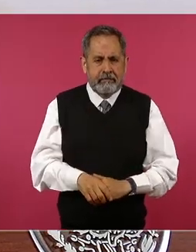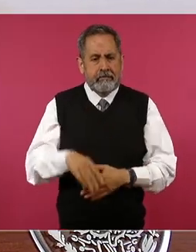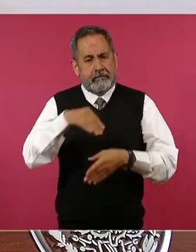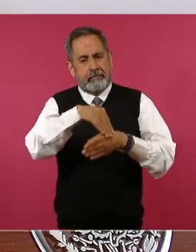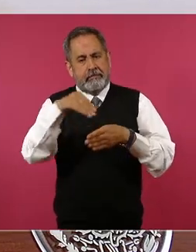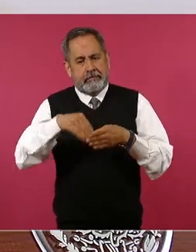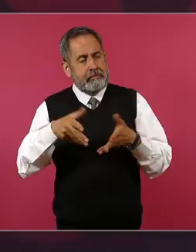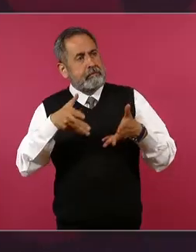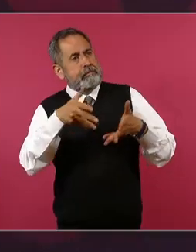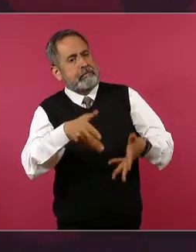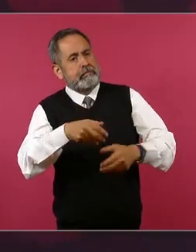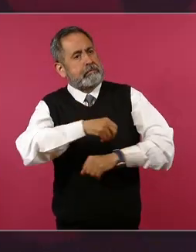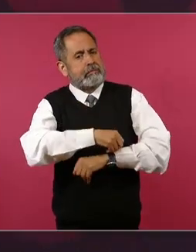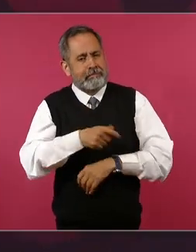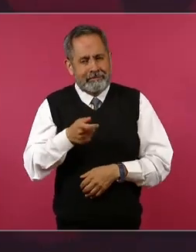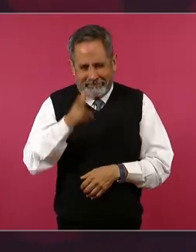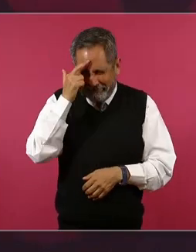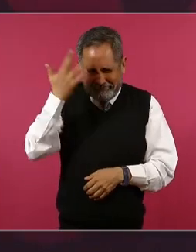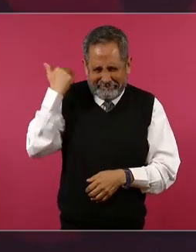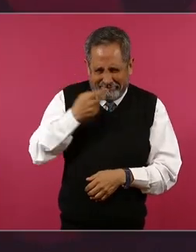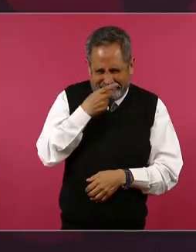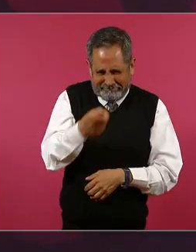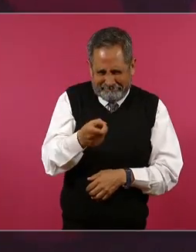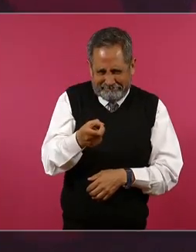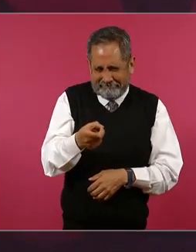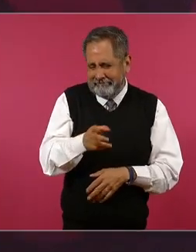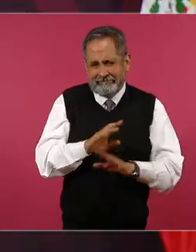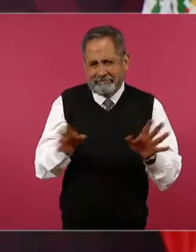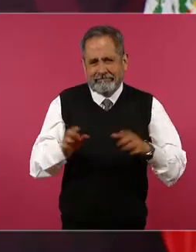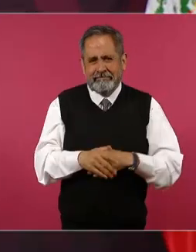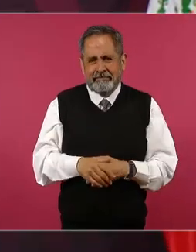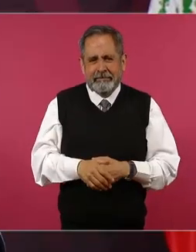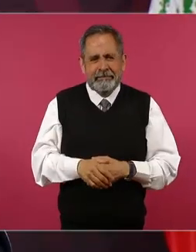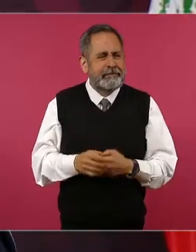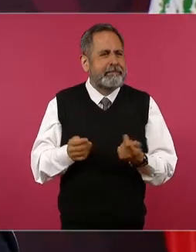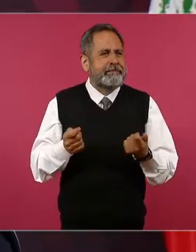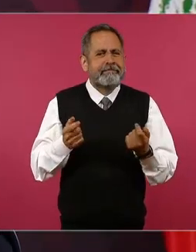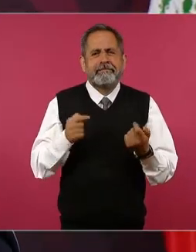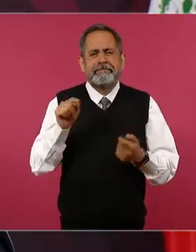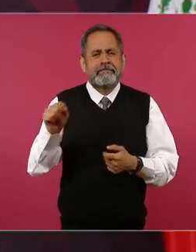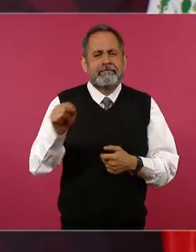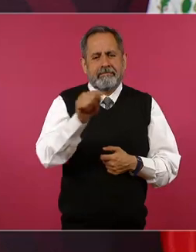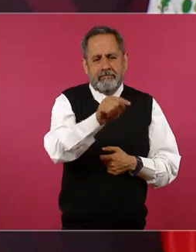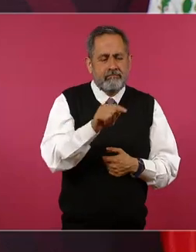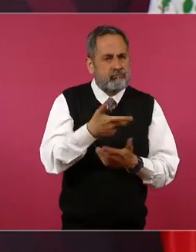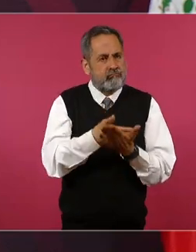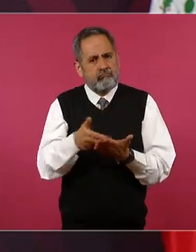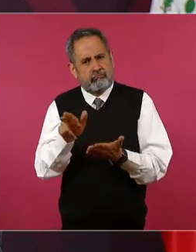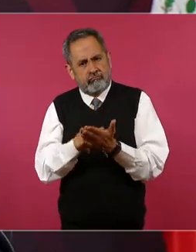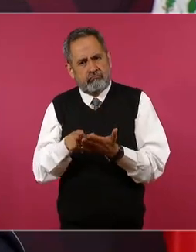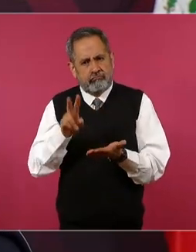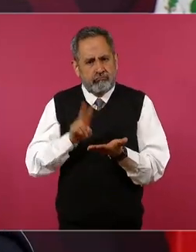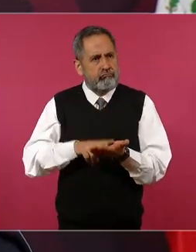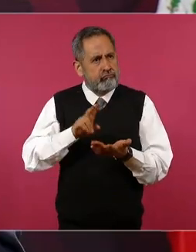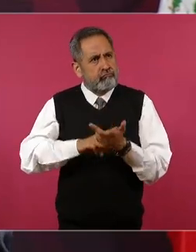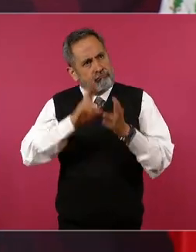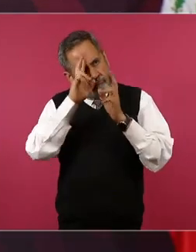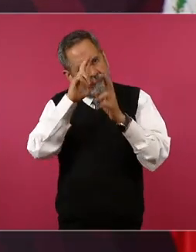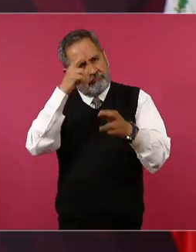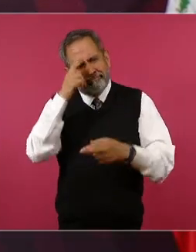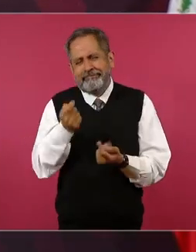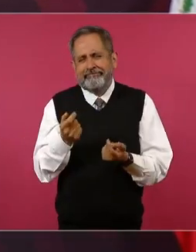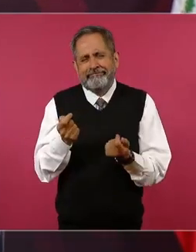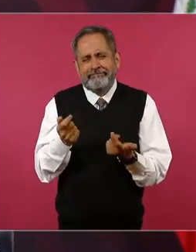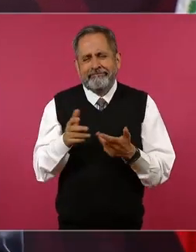monumento estatua además ya les dije son muy pocos los héroes que se respetan en México